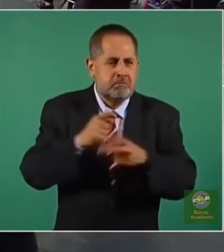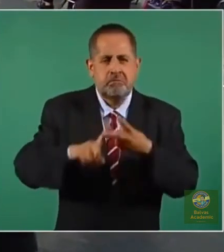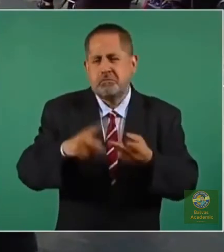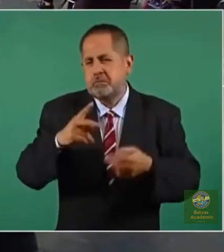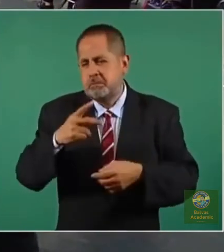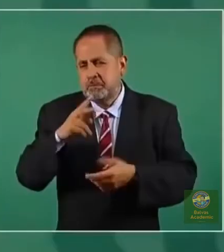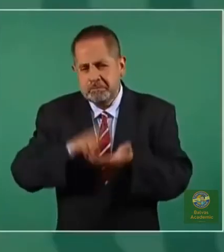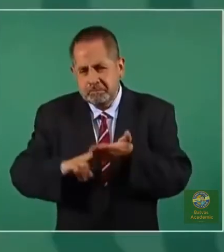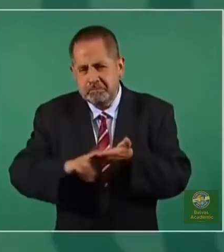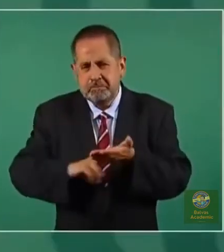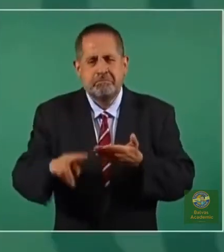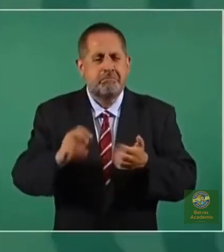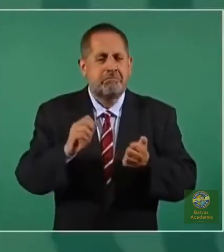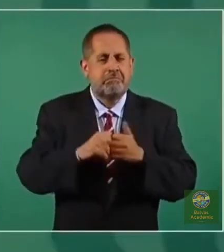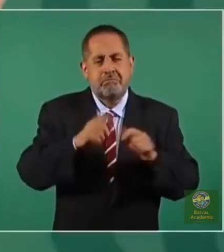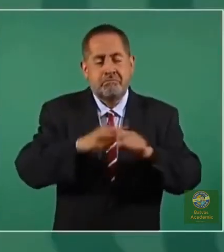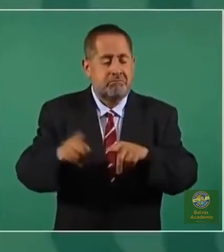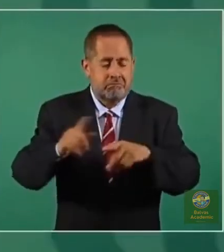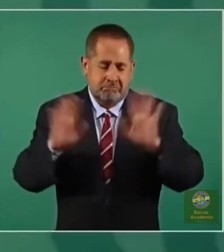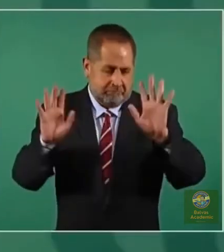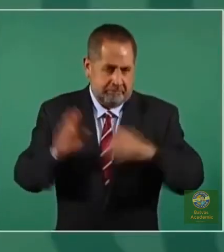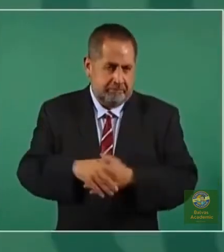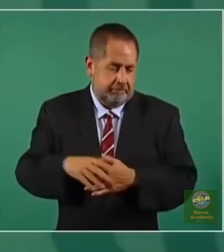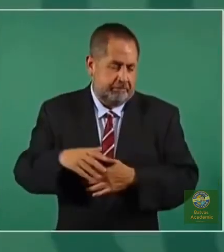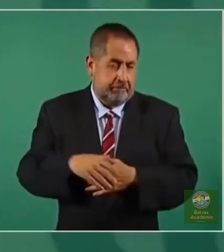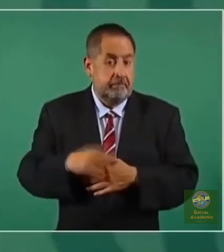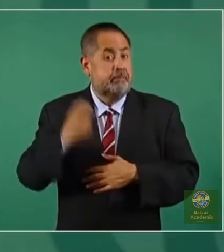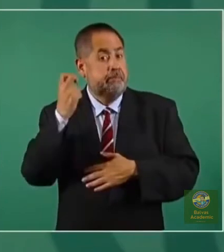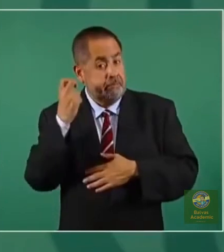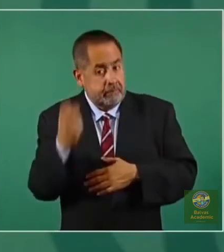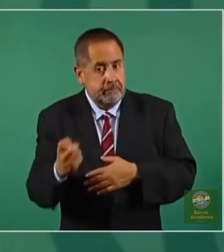verde. Ya eso,